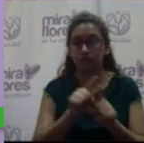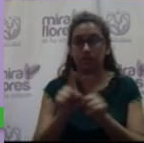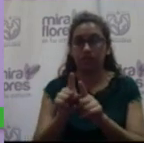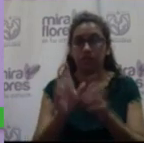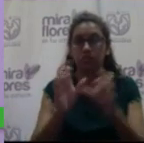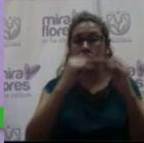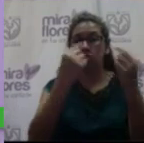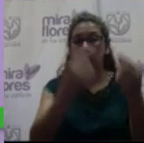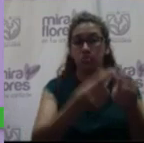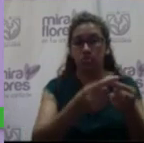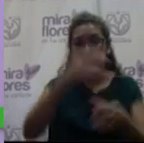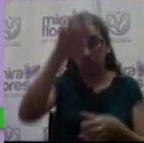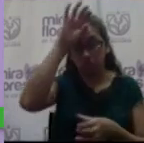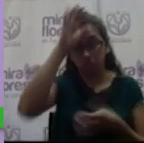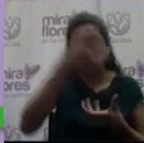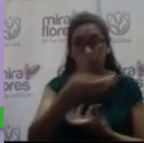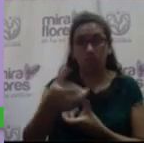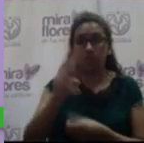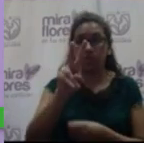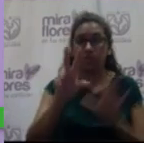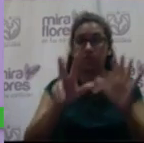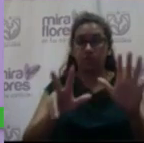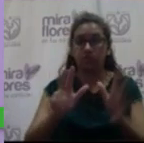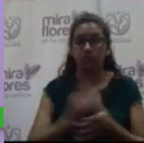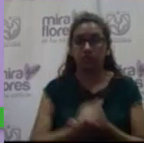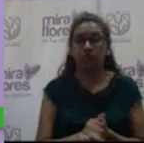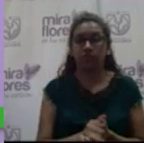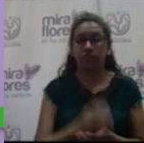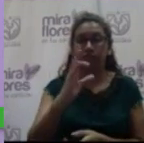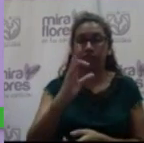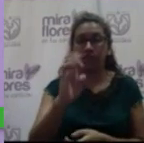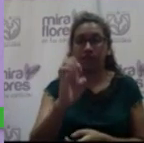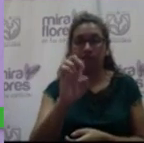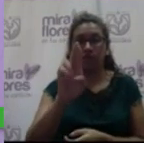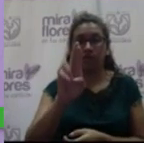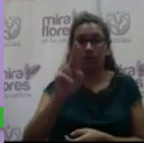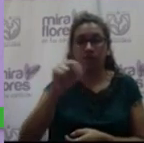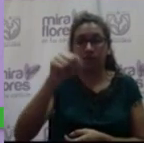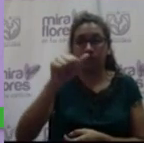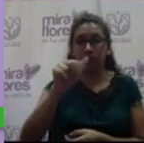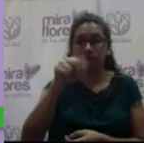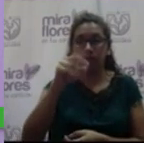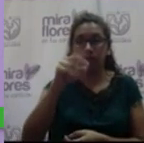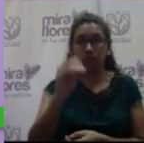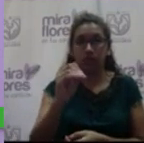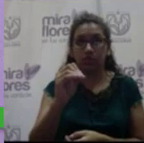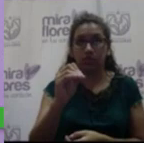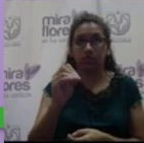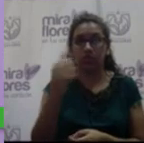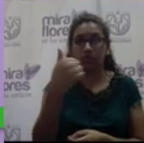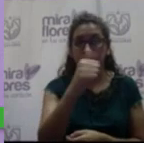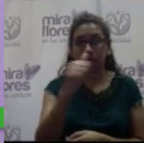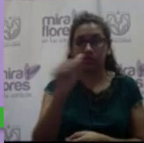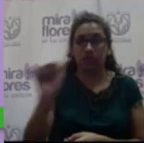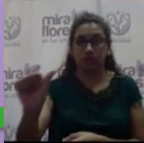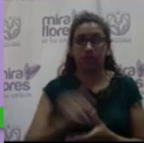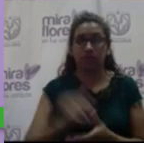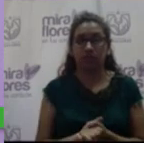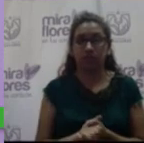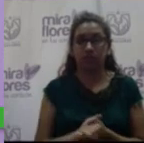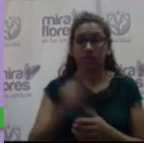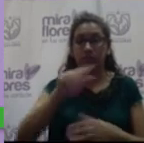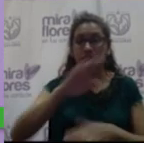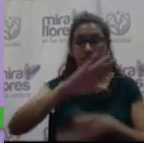compañía de bomberos Miraflores 28. Fernando Carrera Saravia, representante de la zona 10A. Es